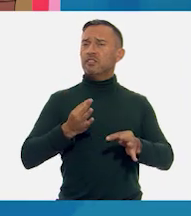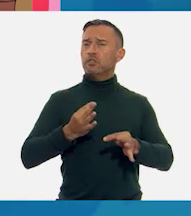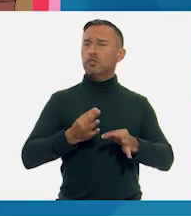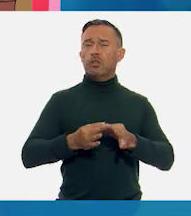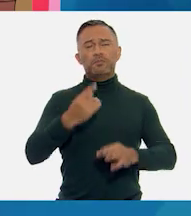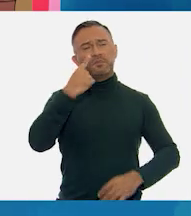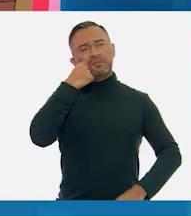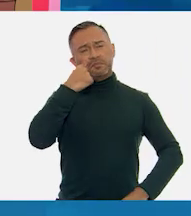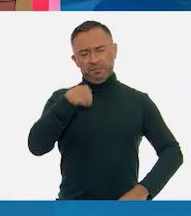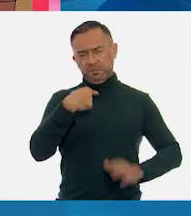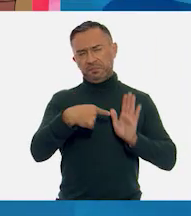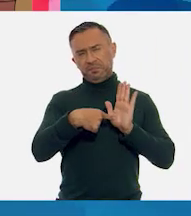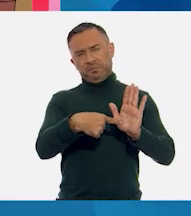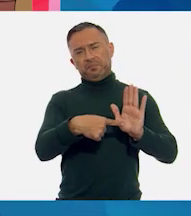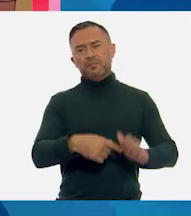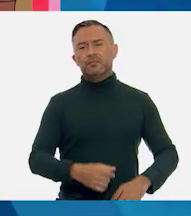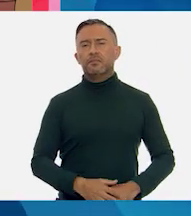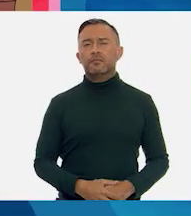dice así.